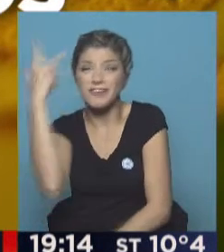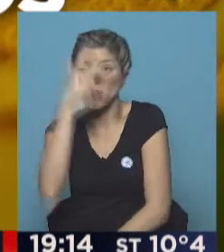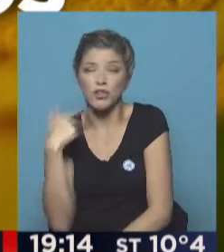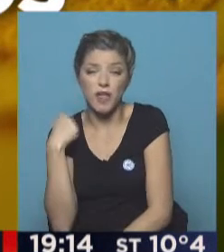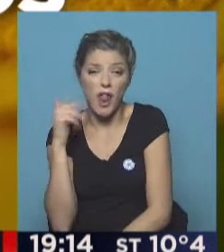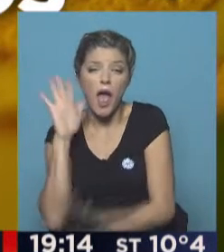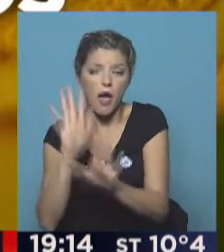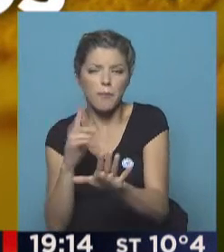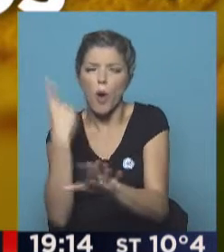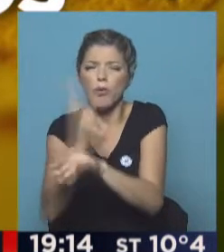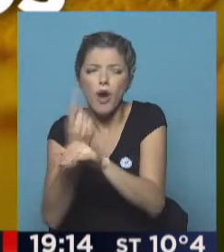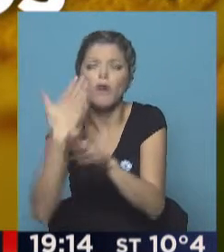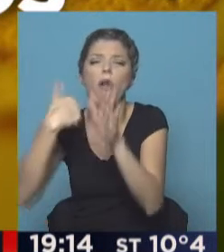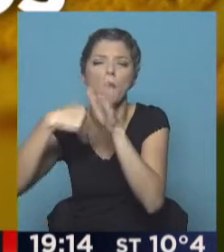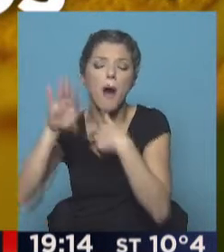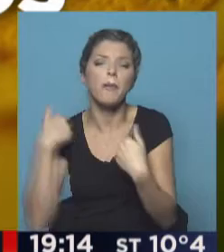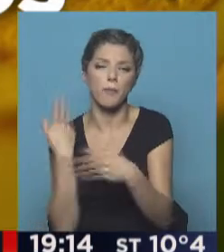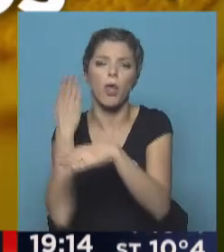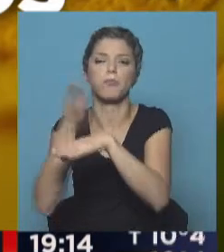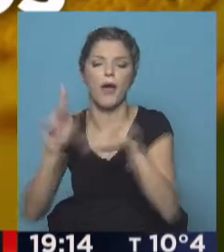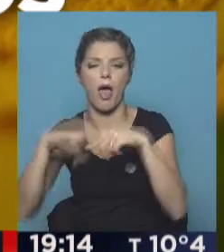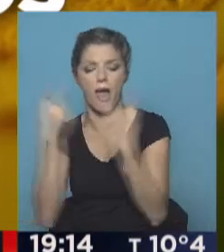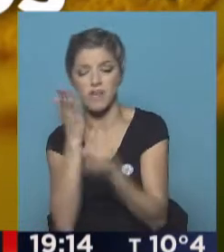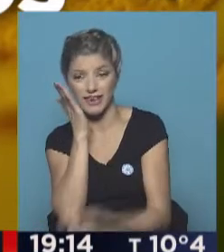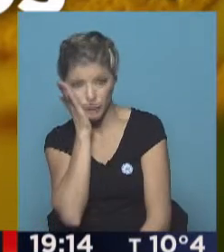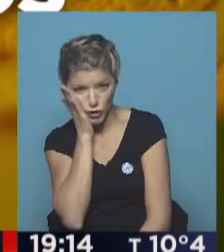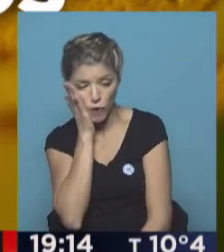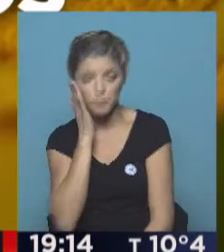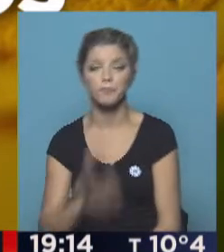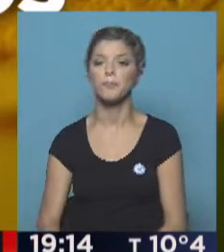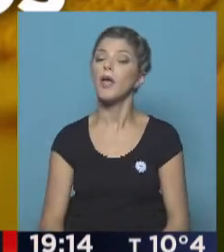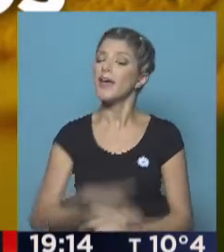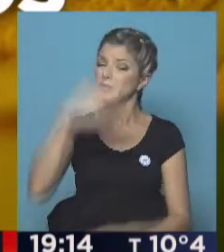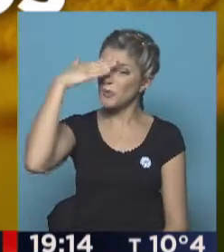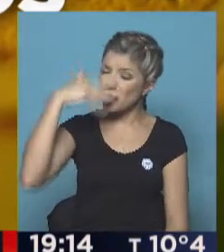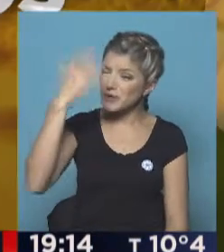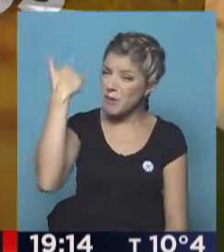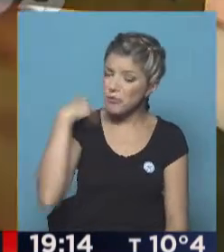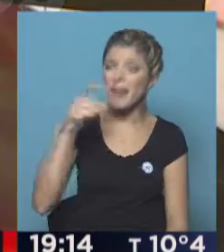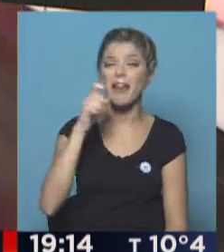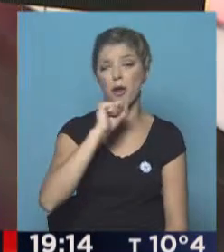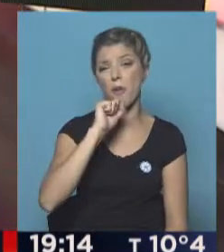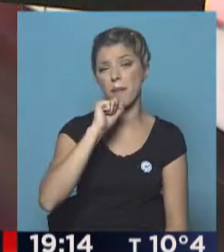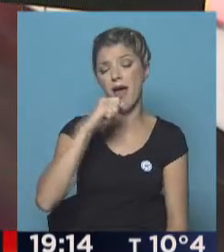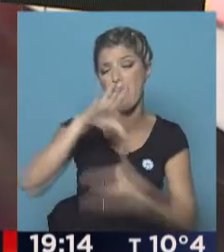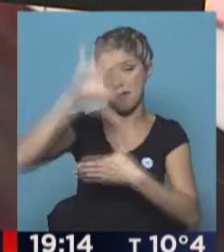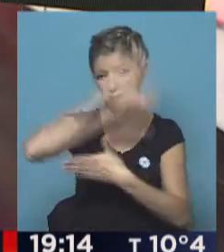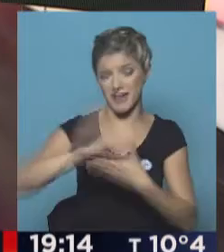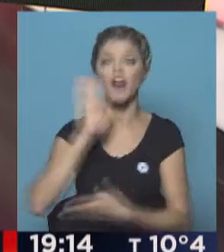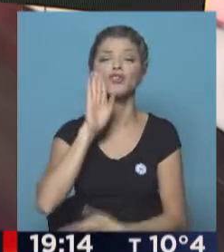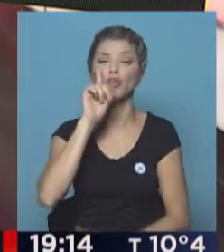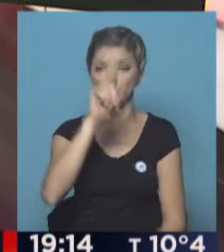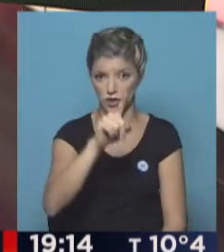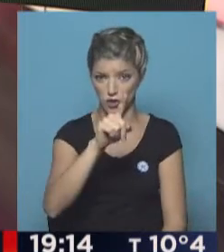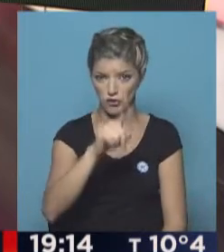de una hora para tener sus habitaciones. Y las últimas que se produjeron, insisto, en la Copa América de Estados Unidos. Y que tienen que ver